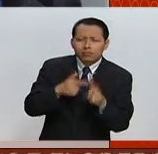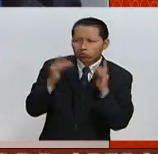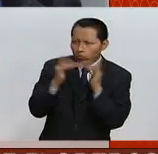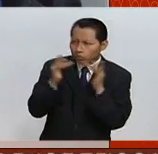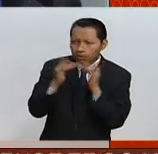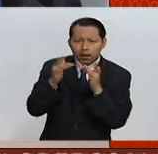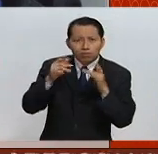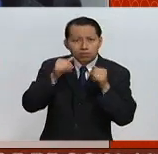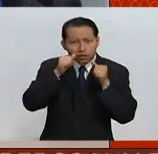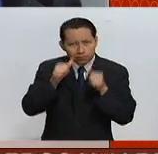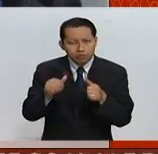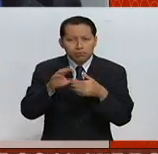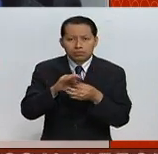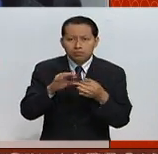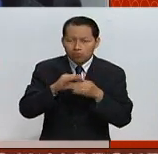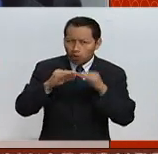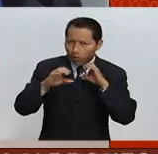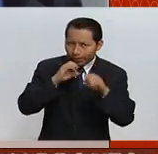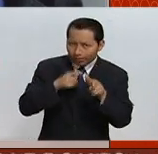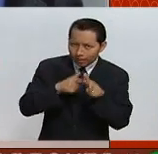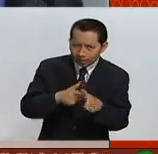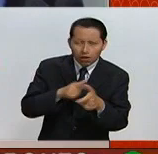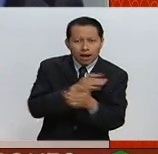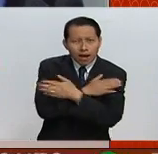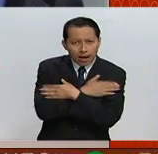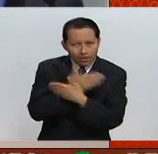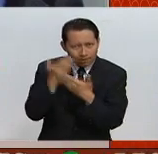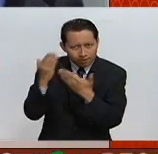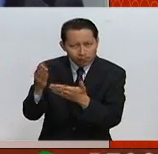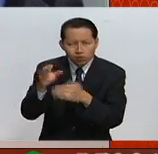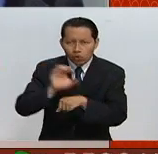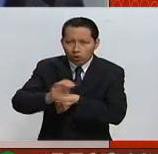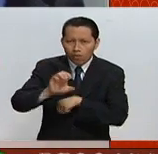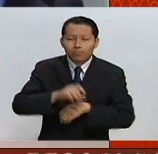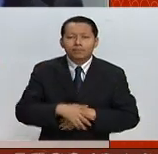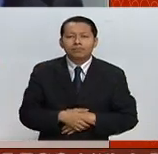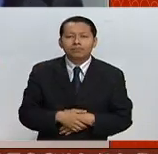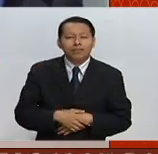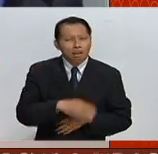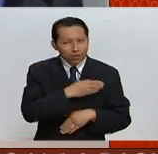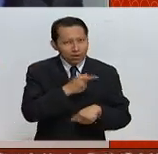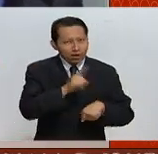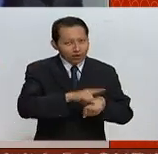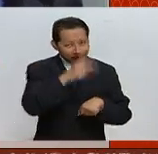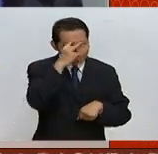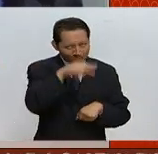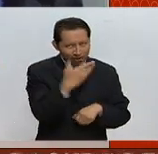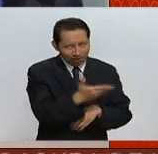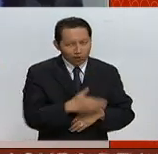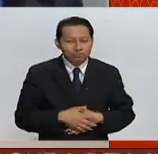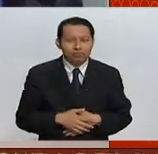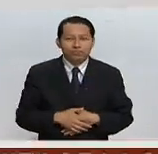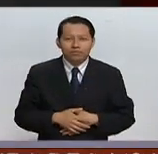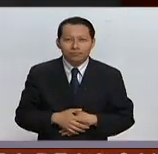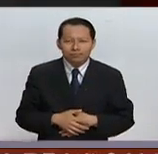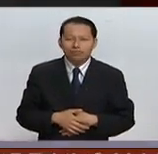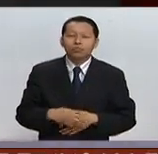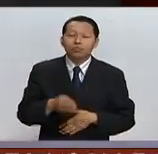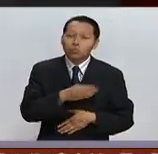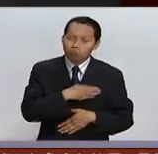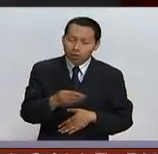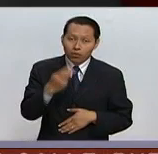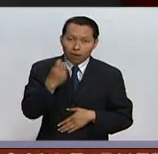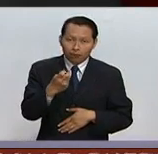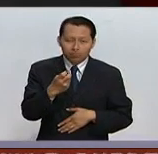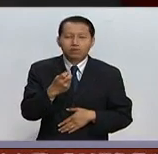permanente comunicación. Un abrazo nuevamente hasta allá, hasta Colombia. Buenos días para México. Bueno, la firma